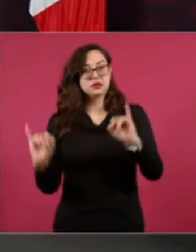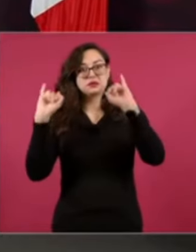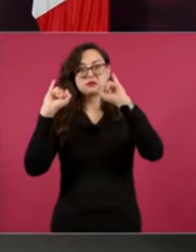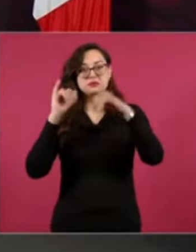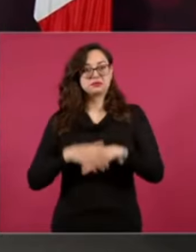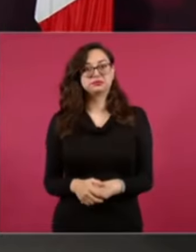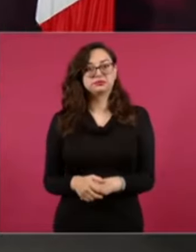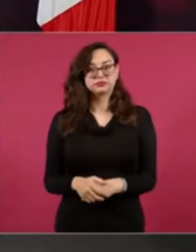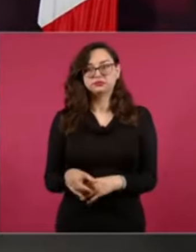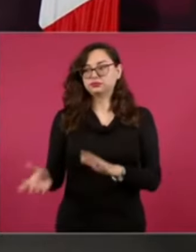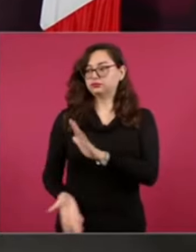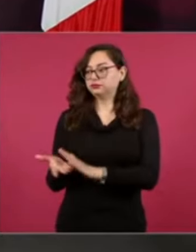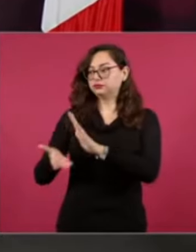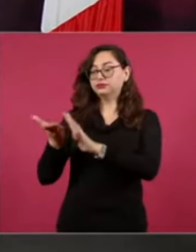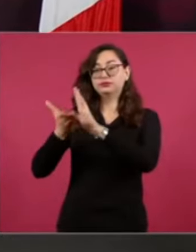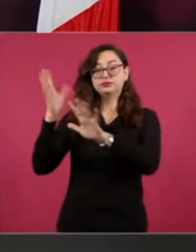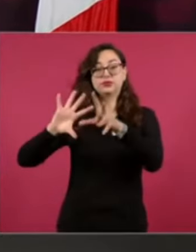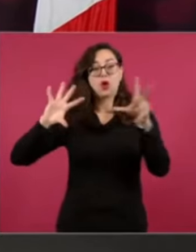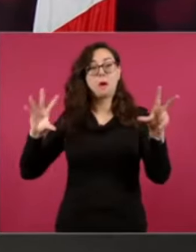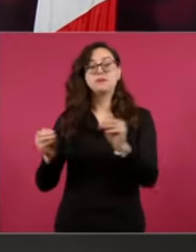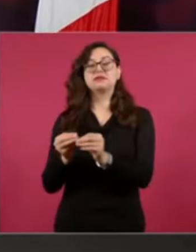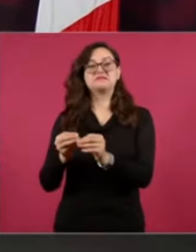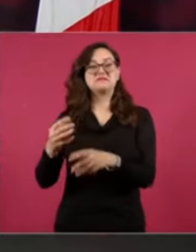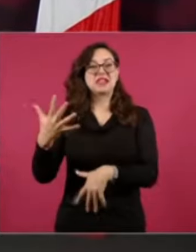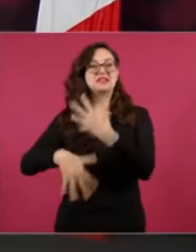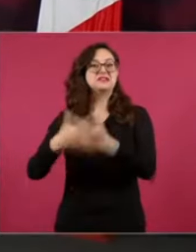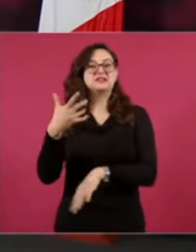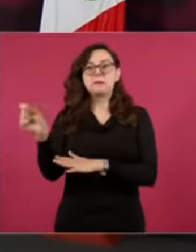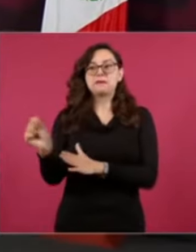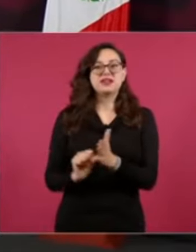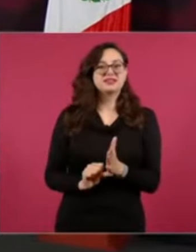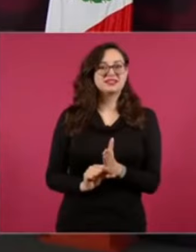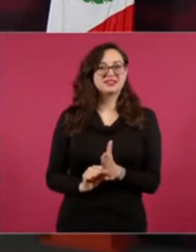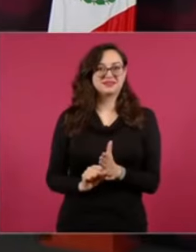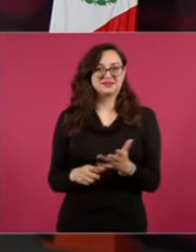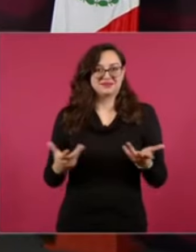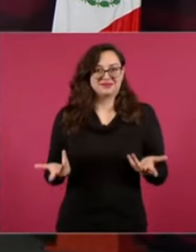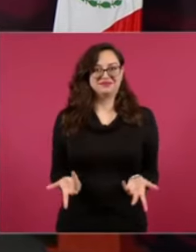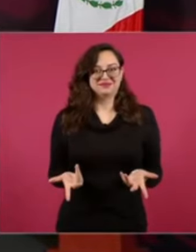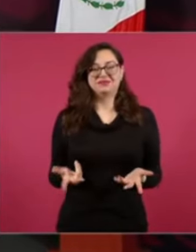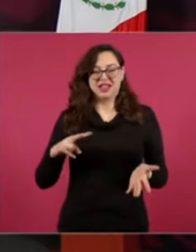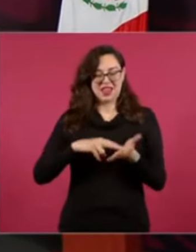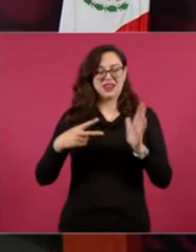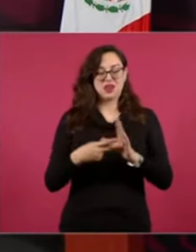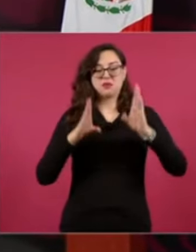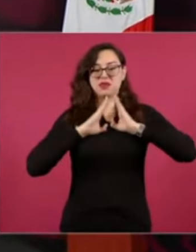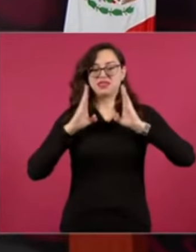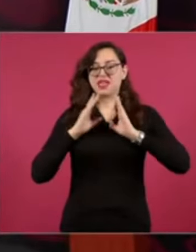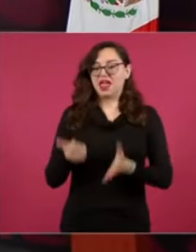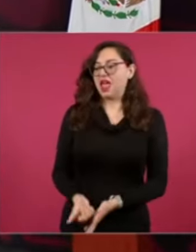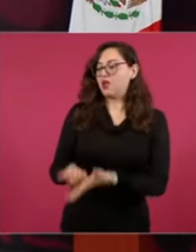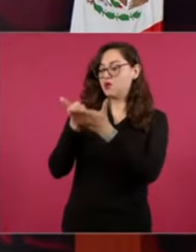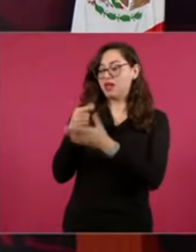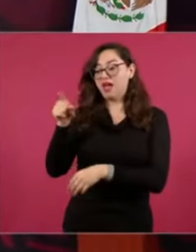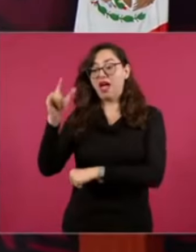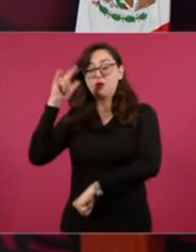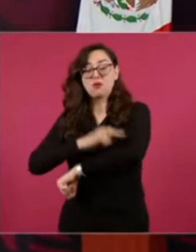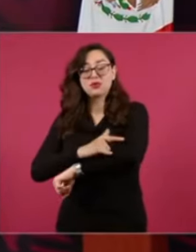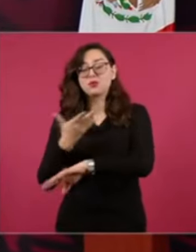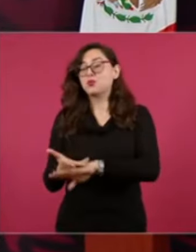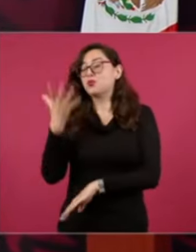Que nos ayudaron. Que es también un aeropuerto bellísimo. Pero como Mara lo planteó.